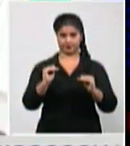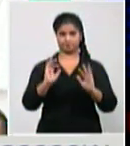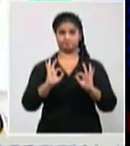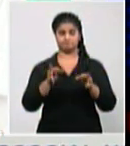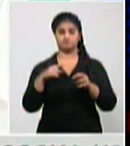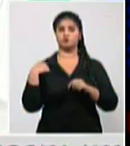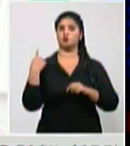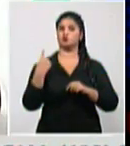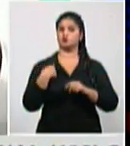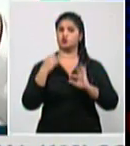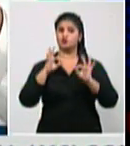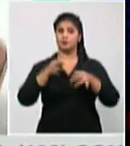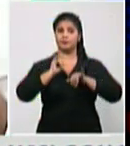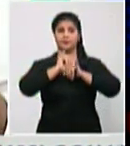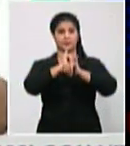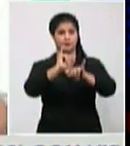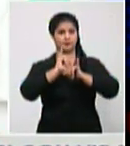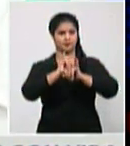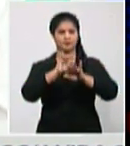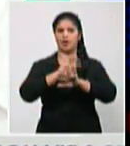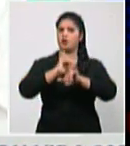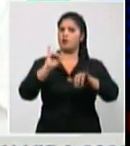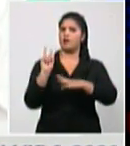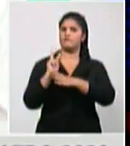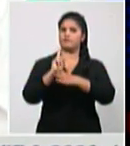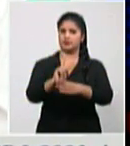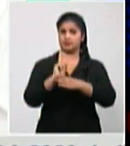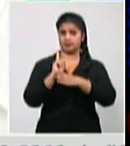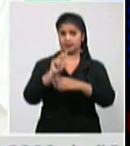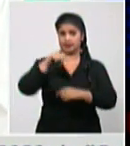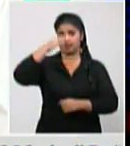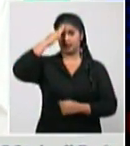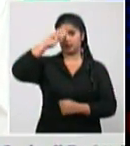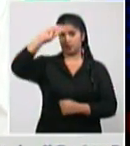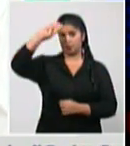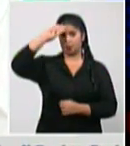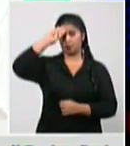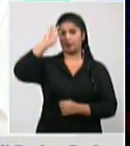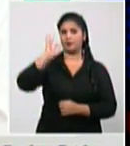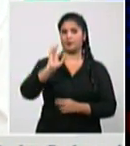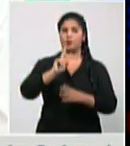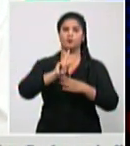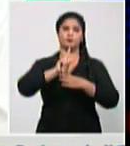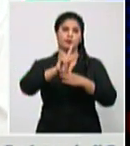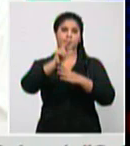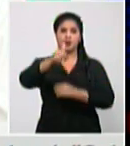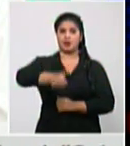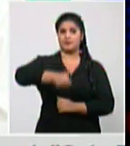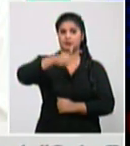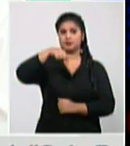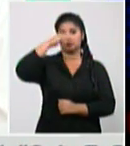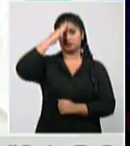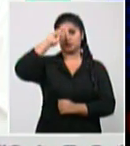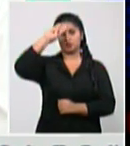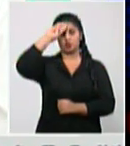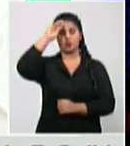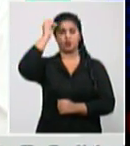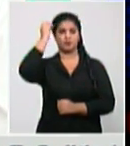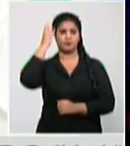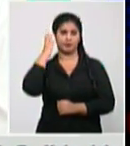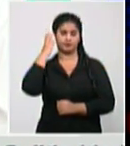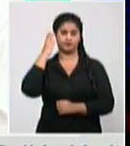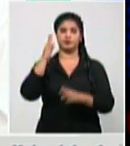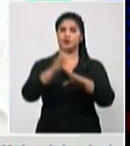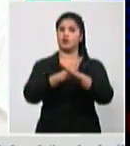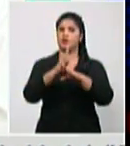por los intercambios y la visita que hizo el presidente con el equipo de de gobierno y de partido al